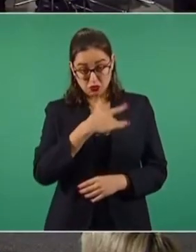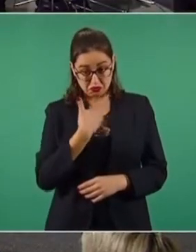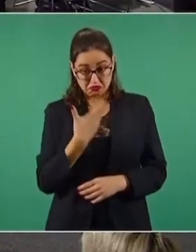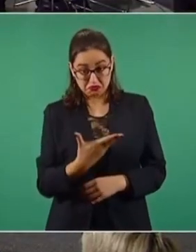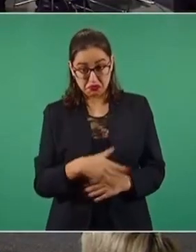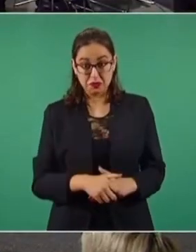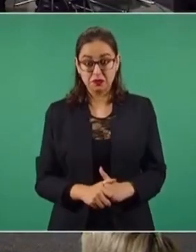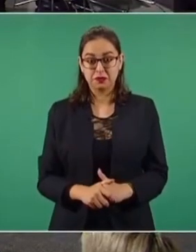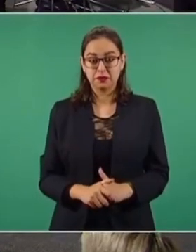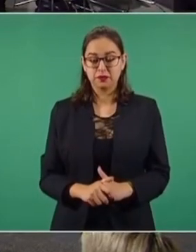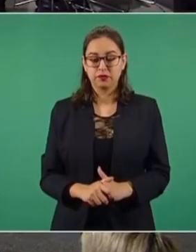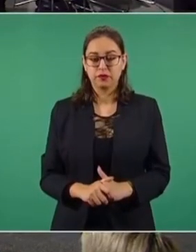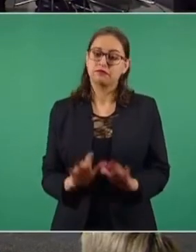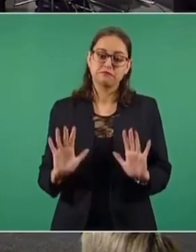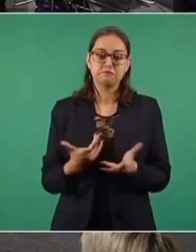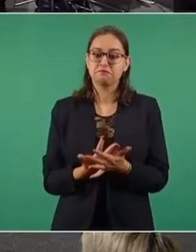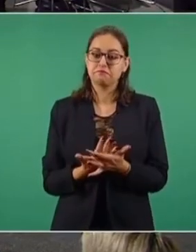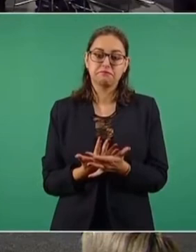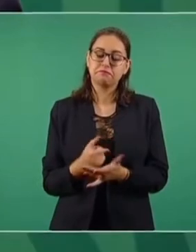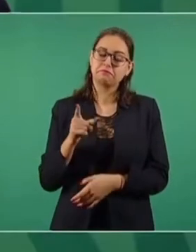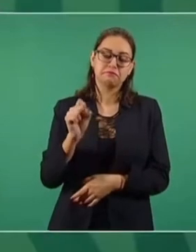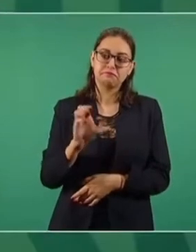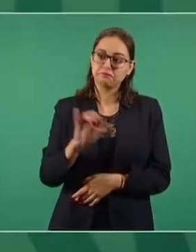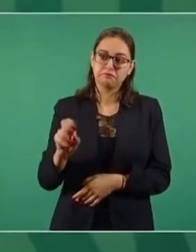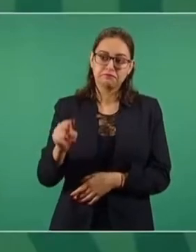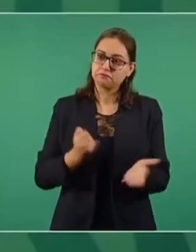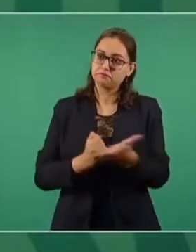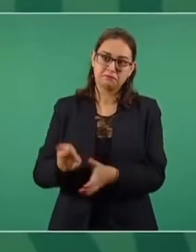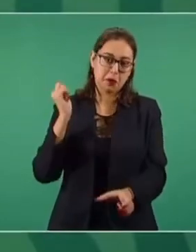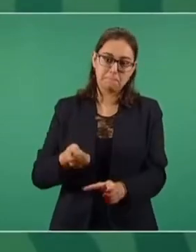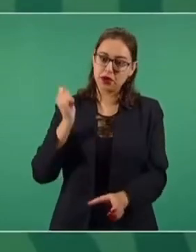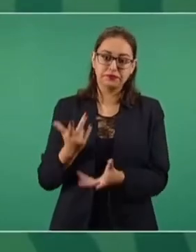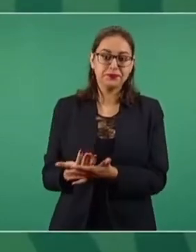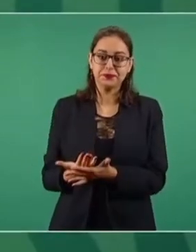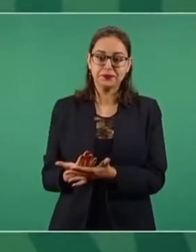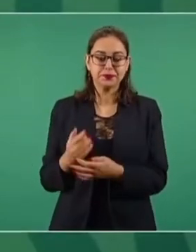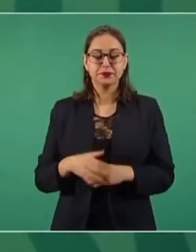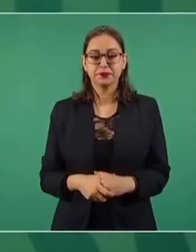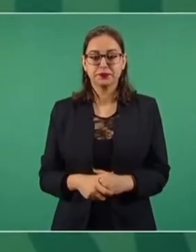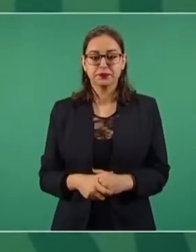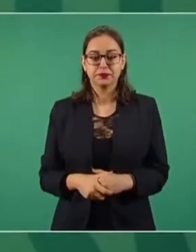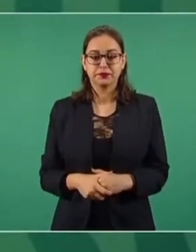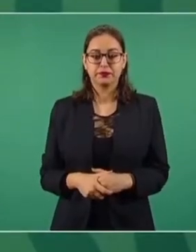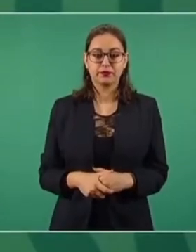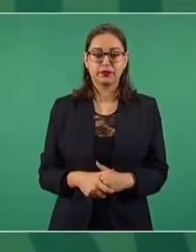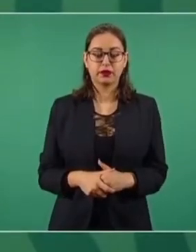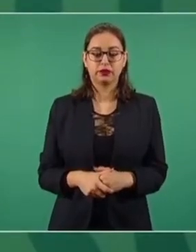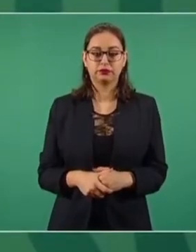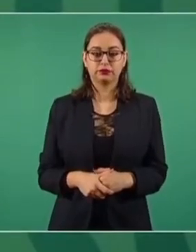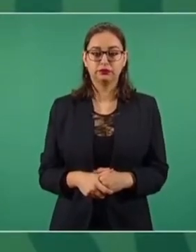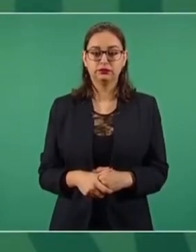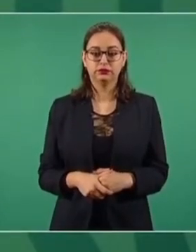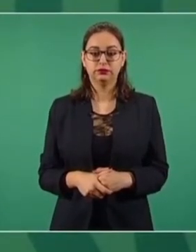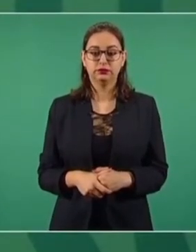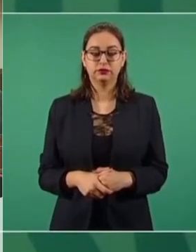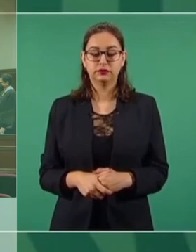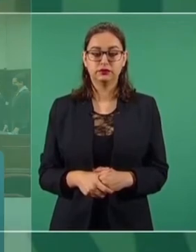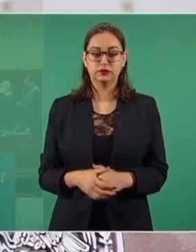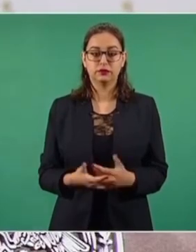Es que vamos a esperar a ver qué decide la Corte. Y deben de entenderse las cosas.